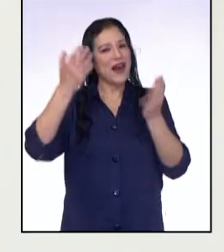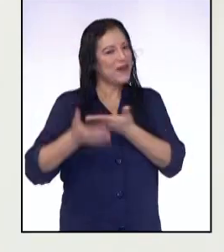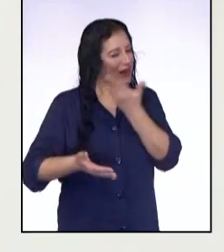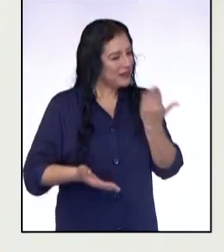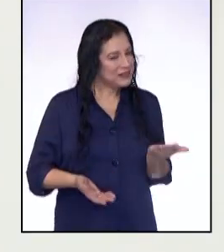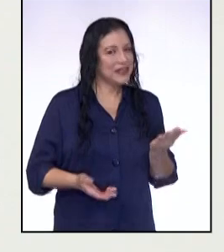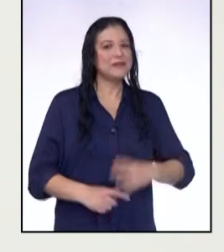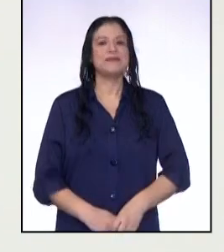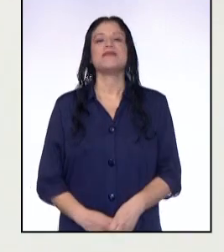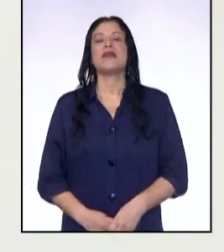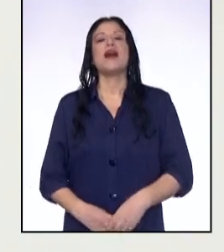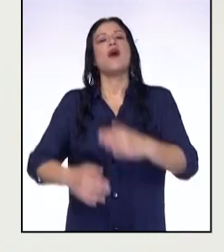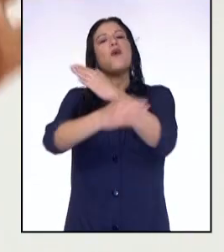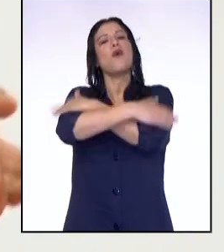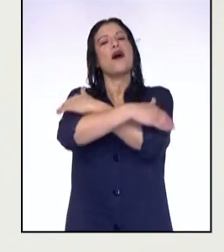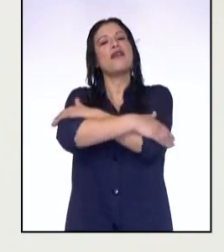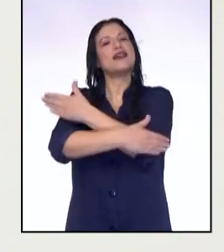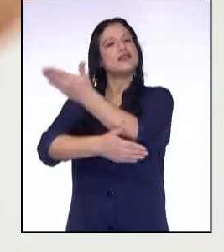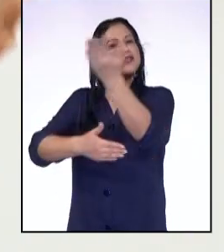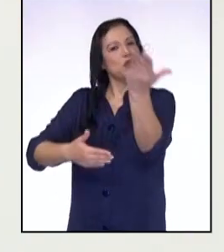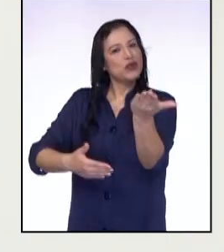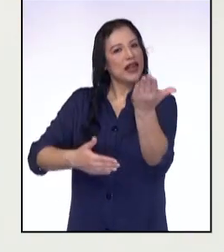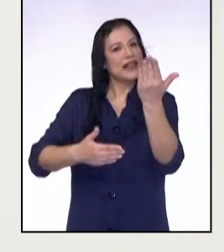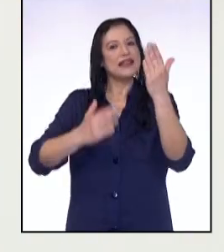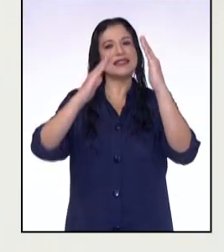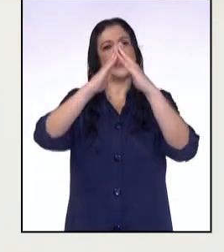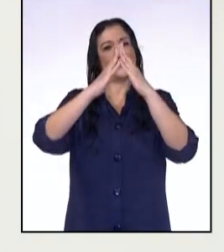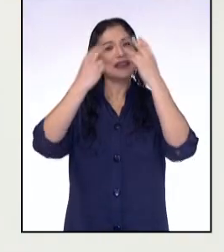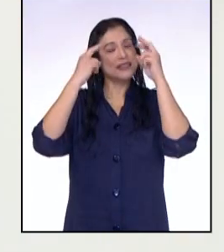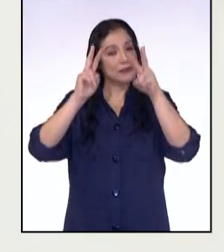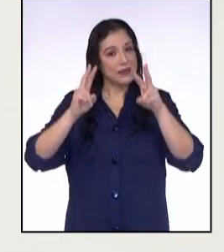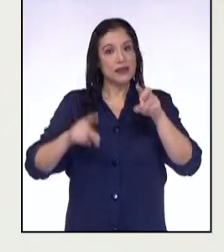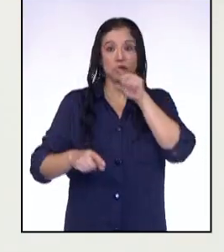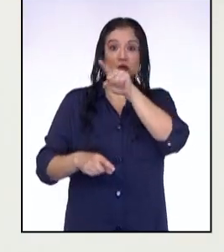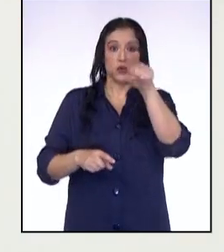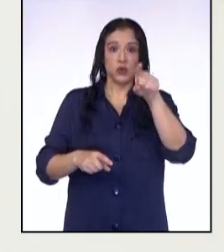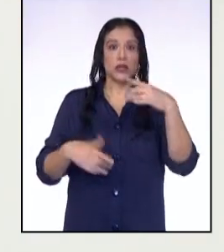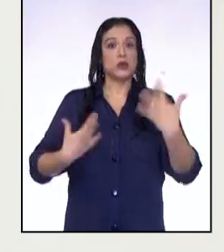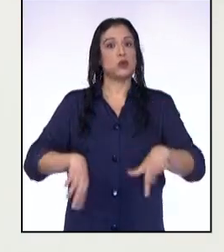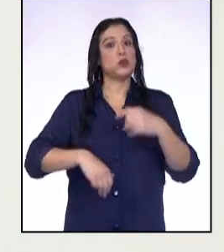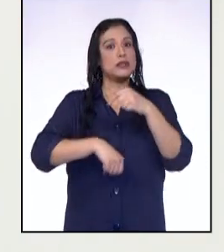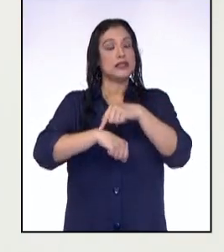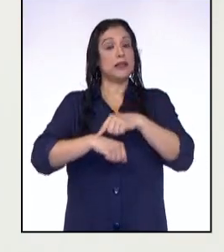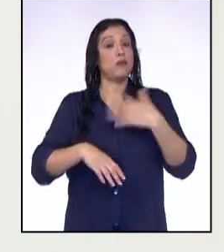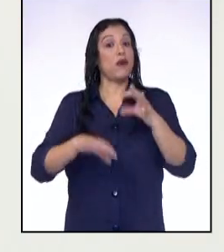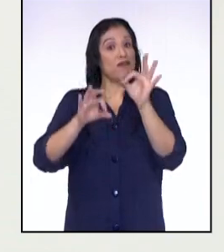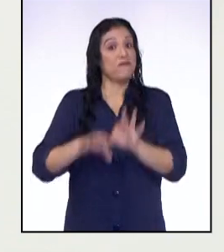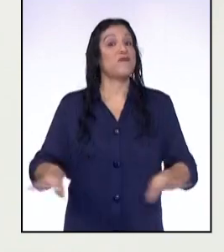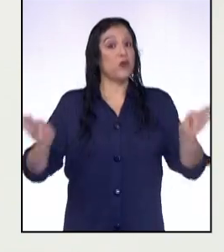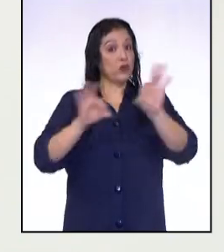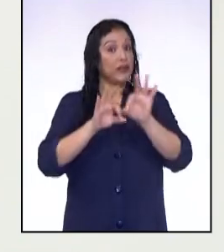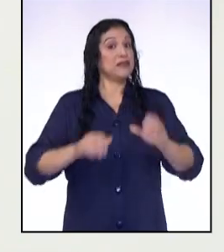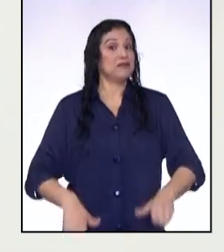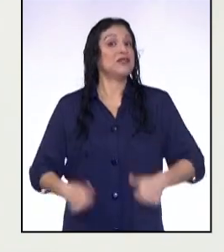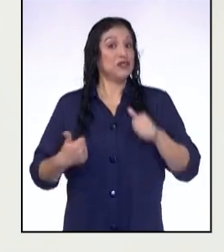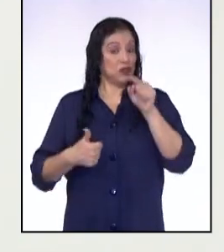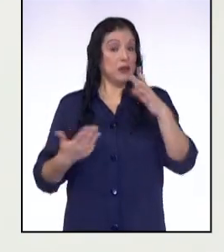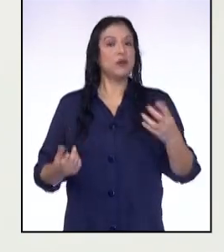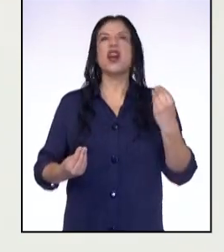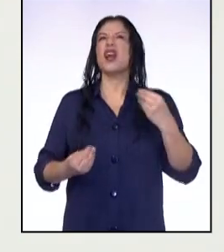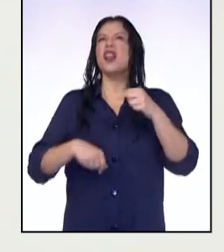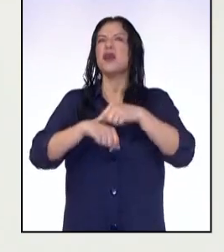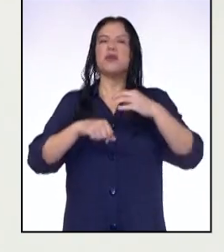Miluska. Un abrazo a todas y todos en sus casas. Ustedes se encuentran en un momento muy importante de sus vidas, ya que la